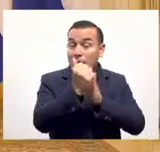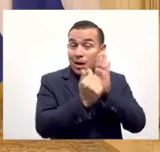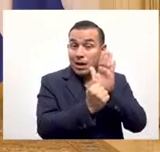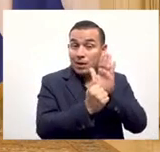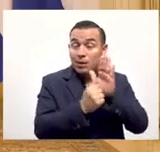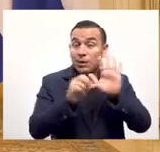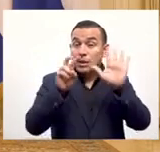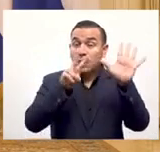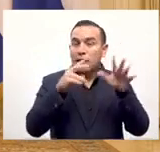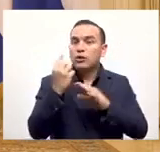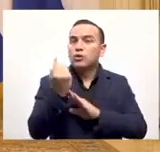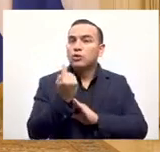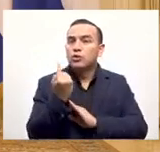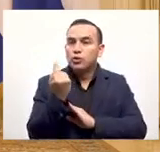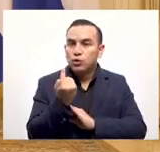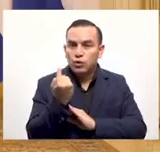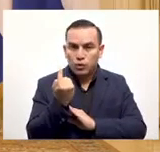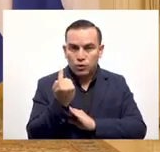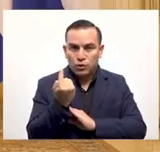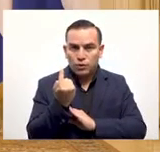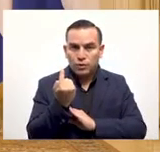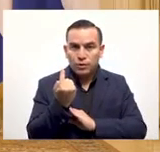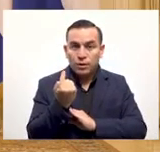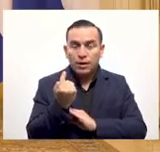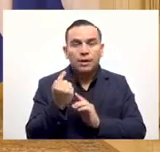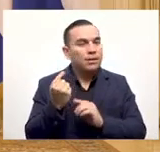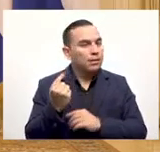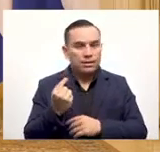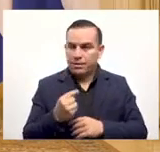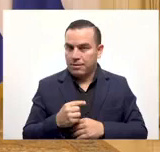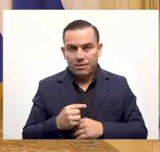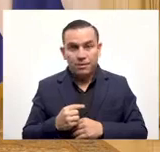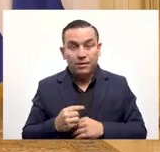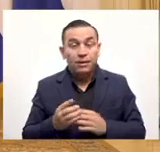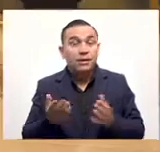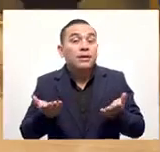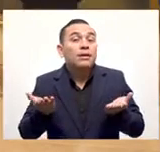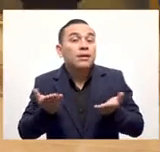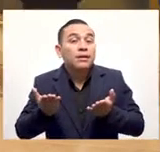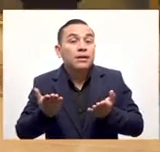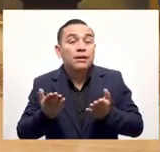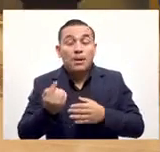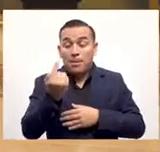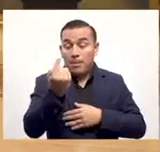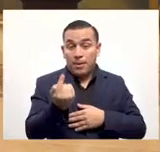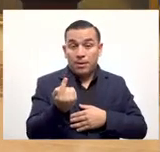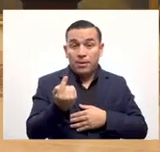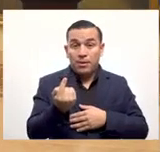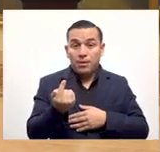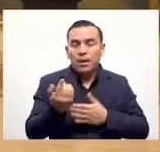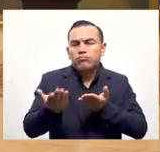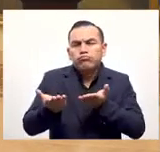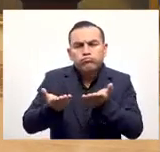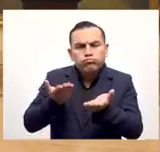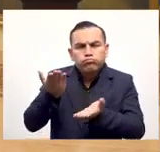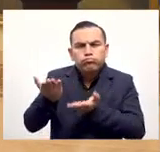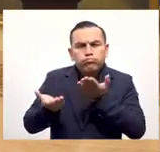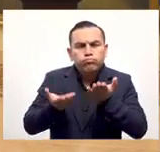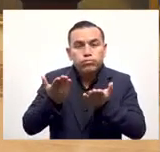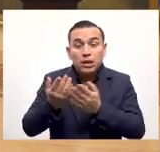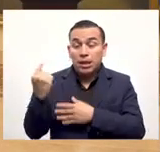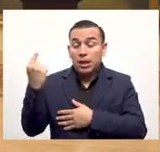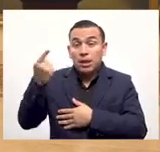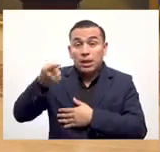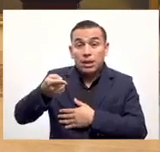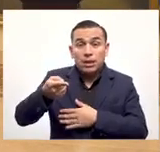a aceptar el Bitcoin como forma de pago y, por lo tanto, recibir el Bitcoin. Pero no es así. Los agentes económicos, es decir, los comercios,